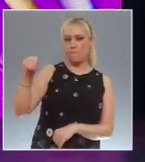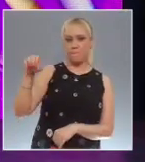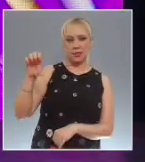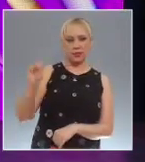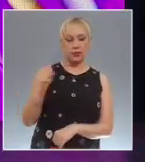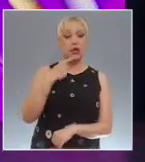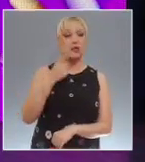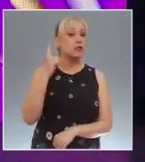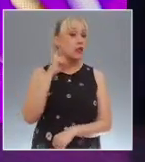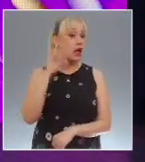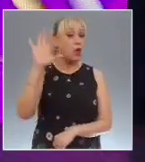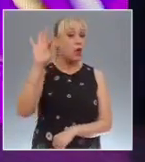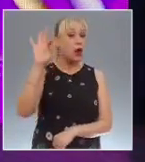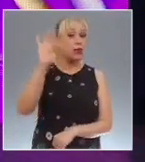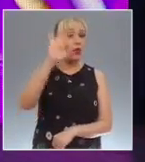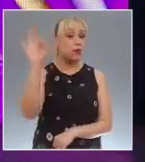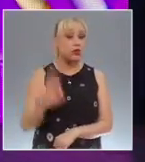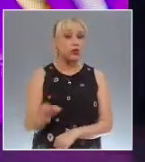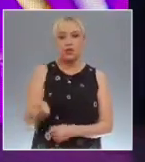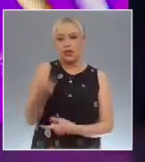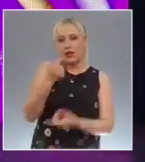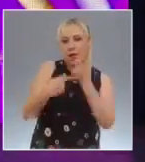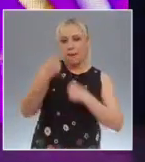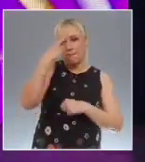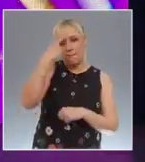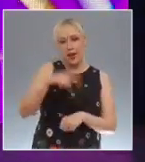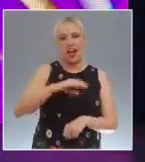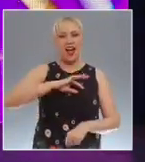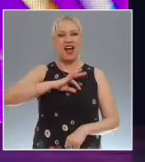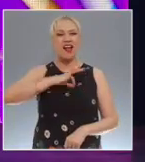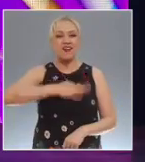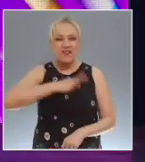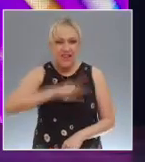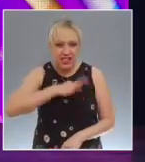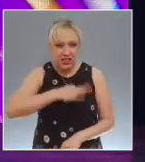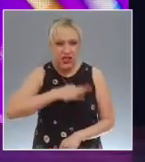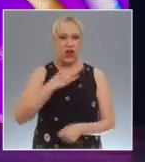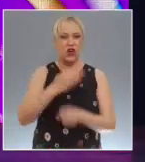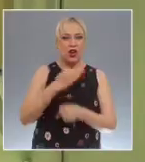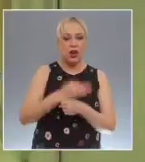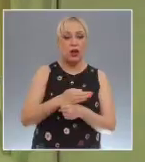se consumen en México se venden sin receta médica.